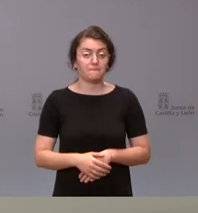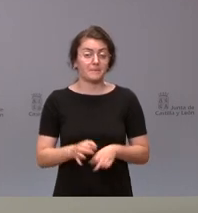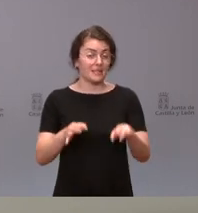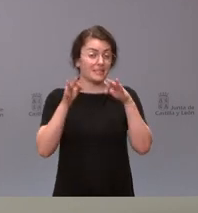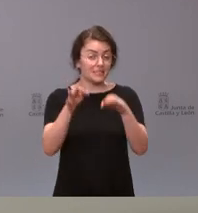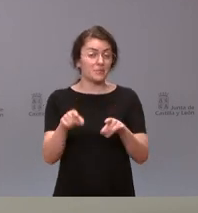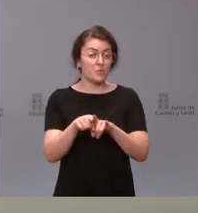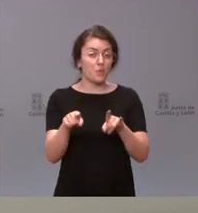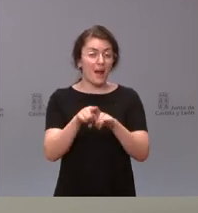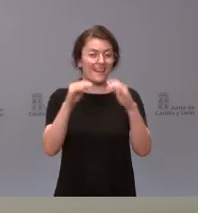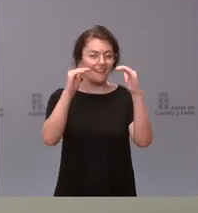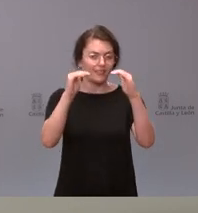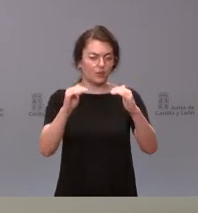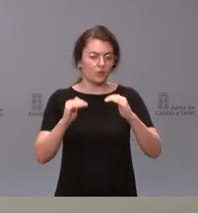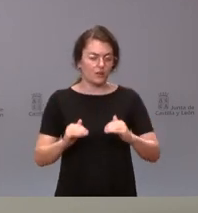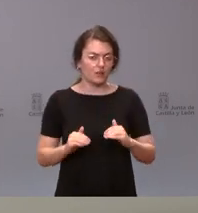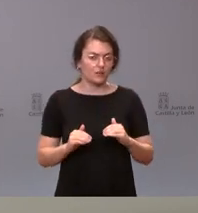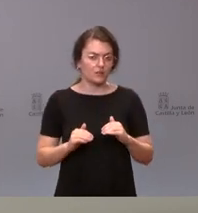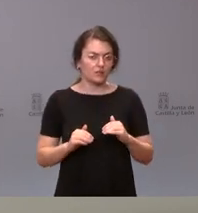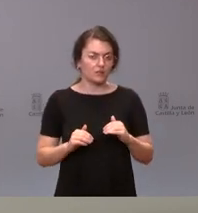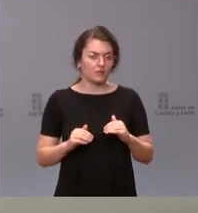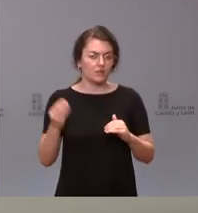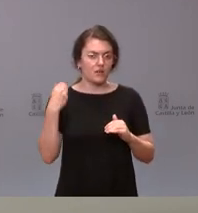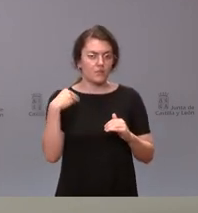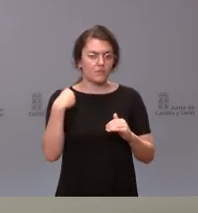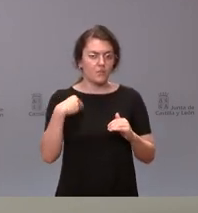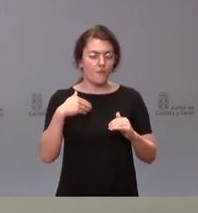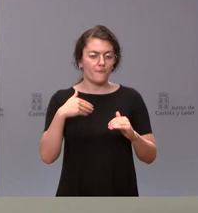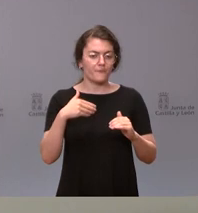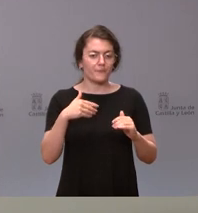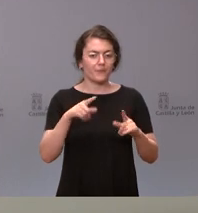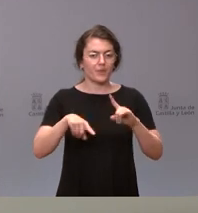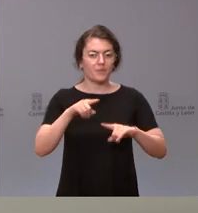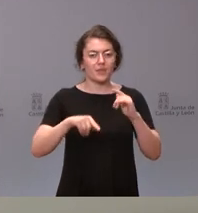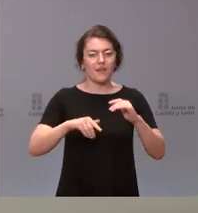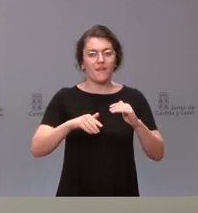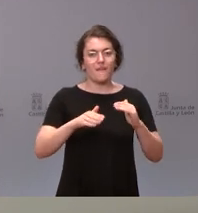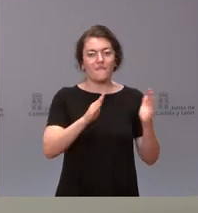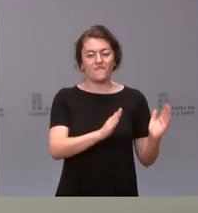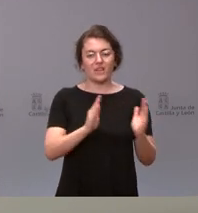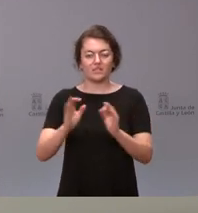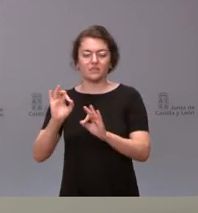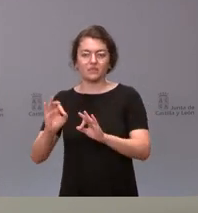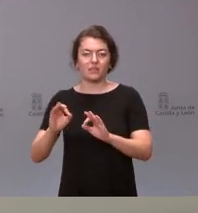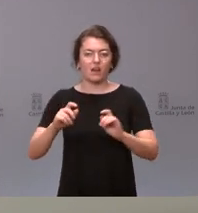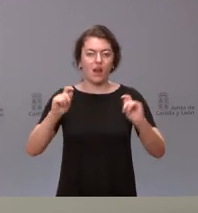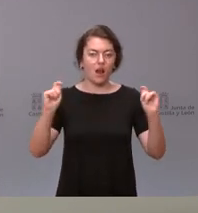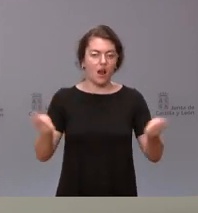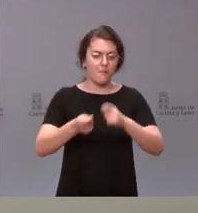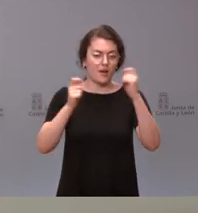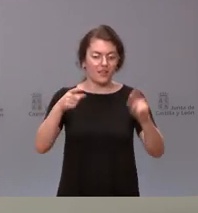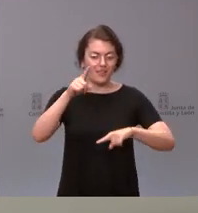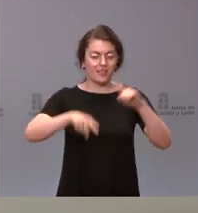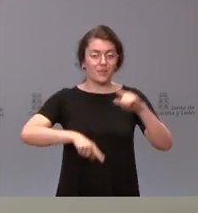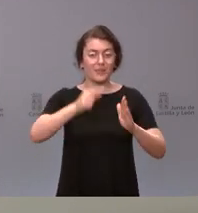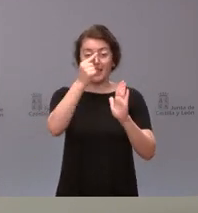que se ofrecen desde el punto de vista de cada una de las fases de la campaña son decididas con criterios técnicos, en función de las